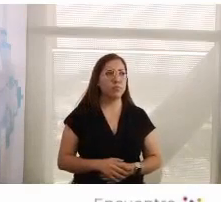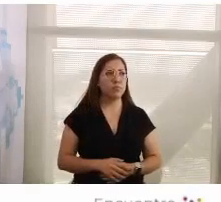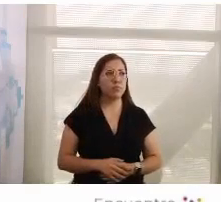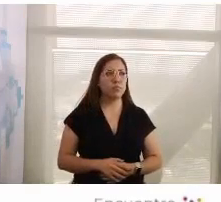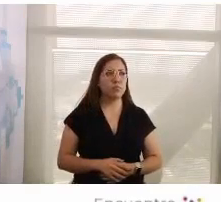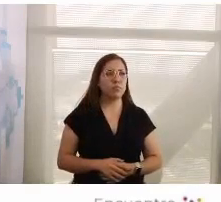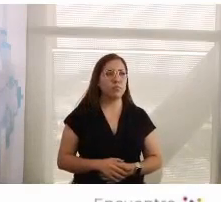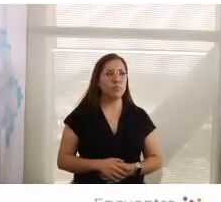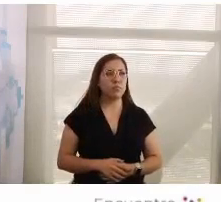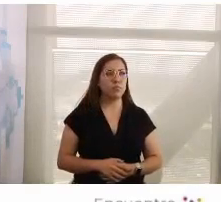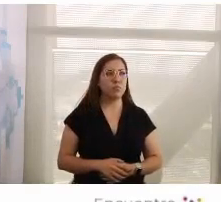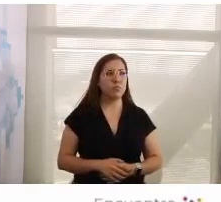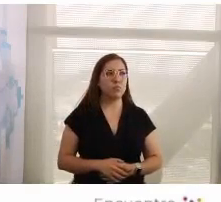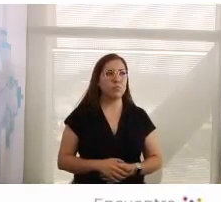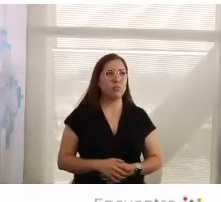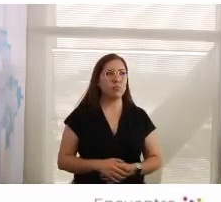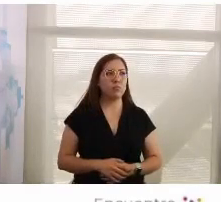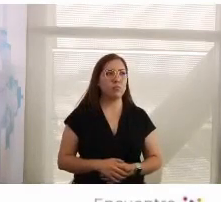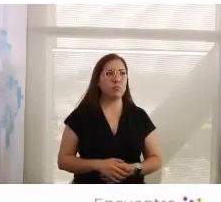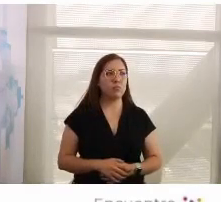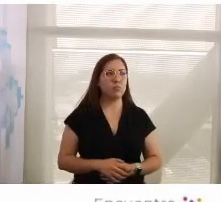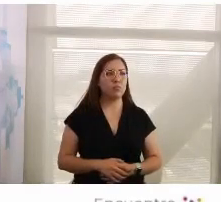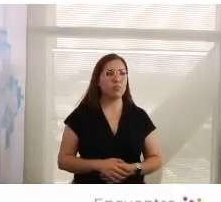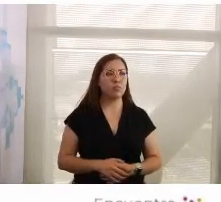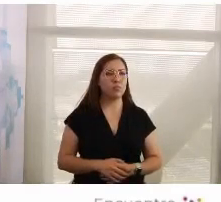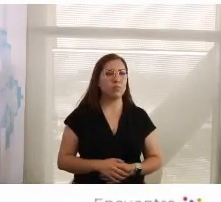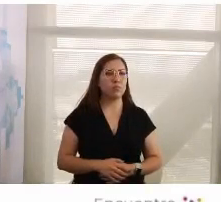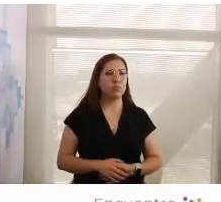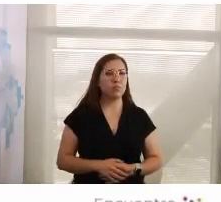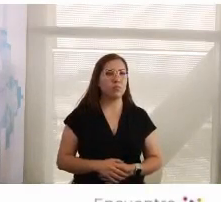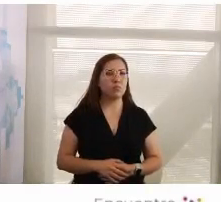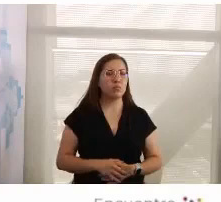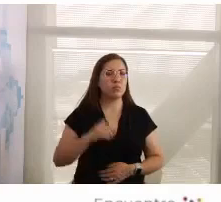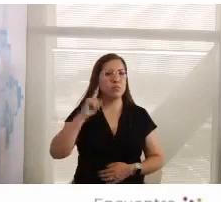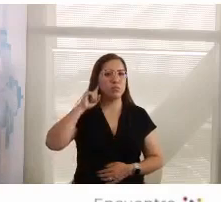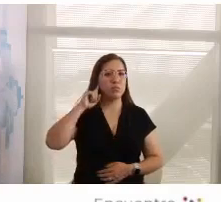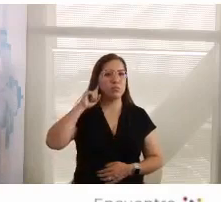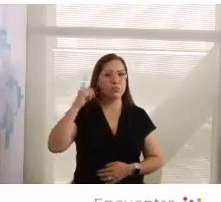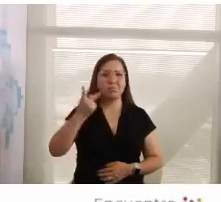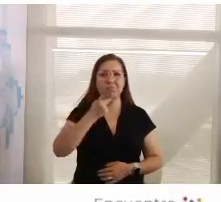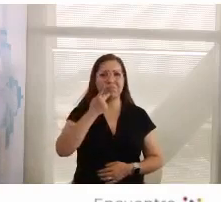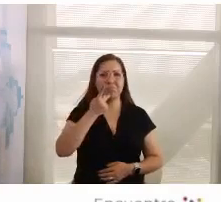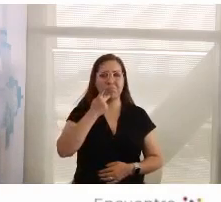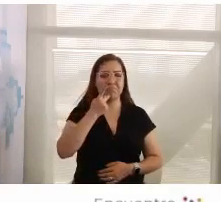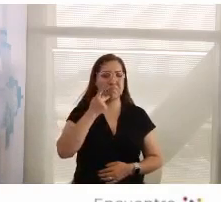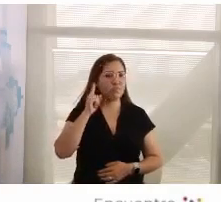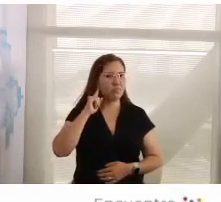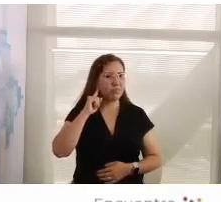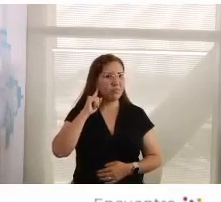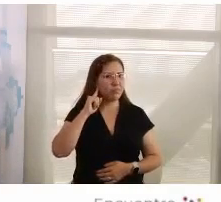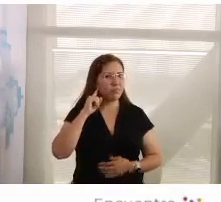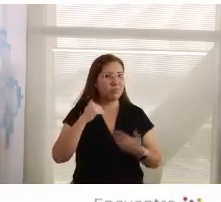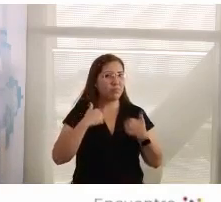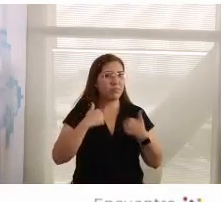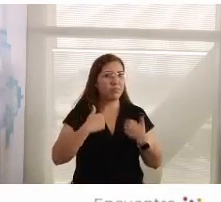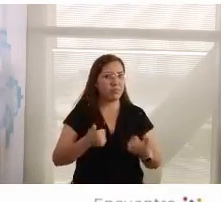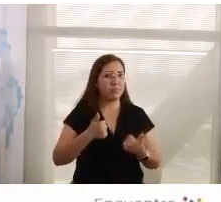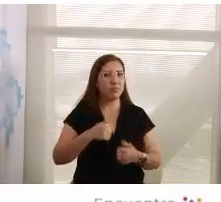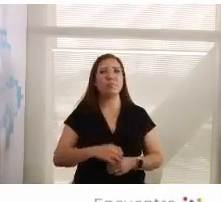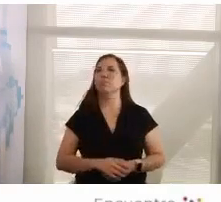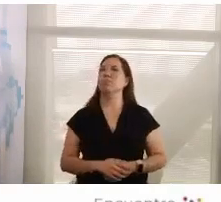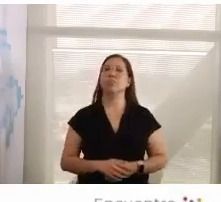a una serie de inversión de valores intentando hacer la crítica de la moral